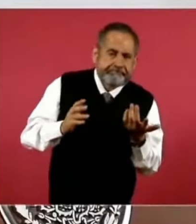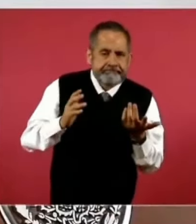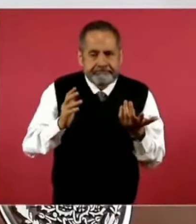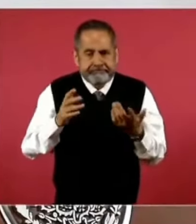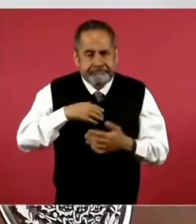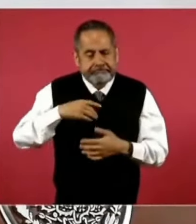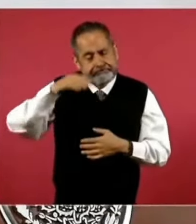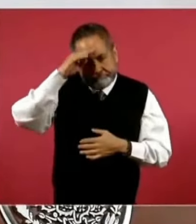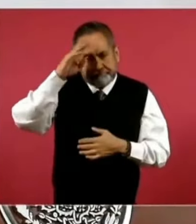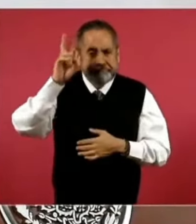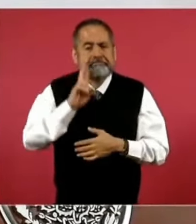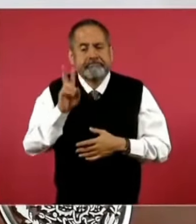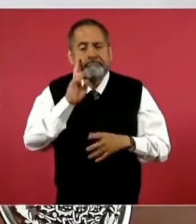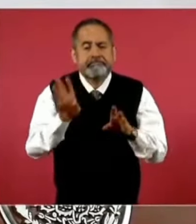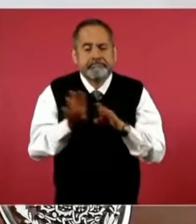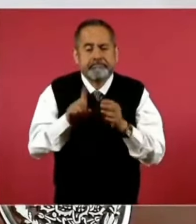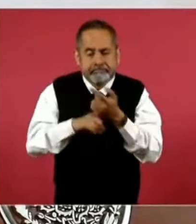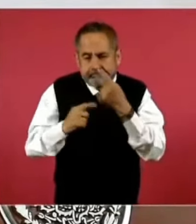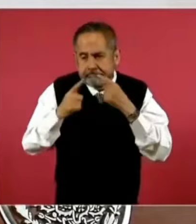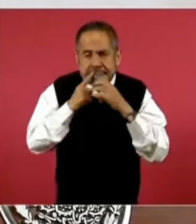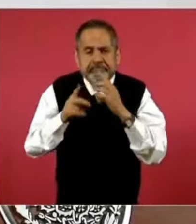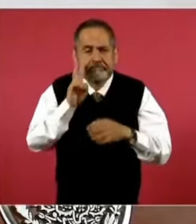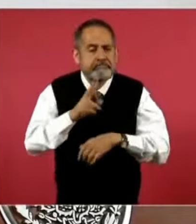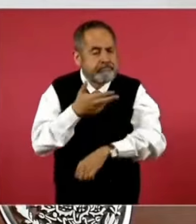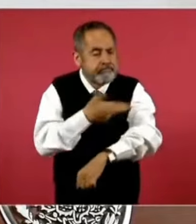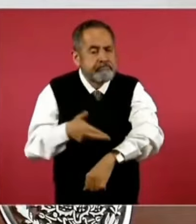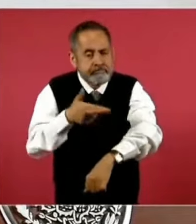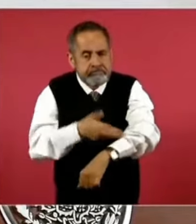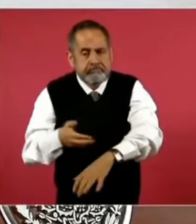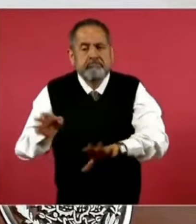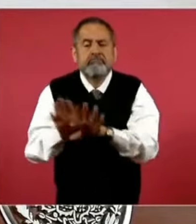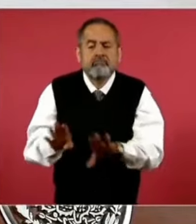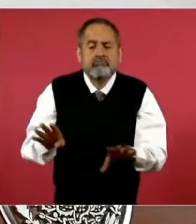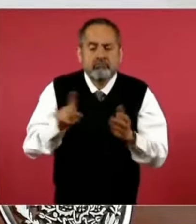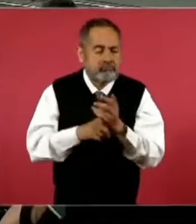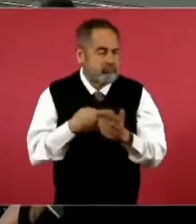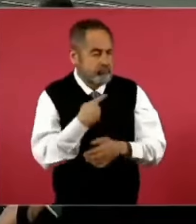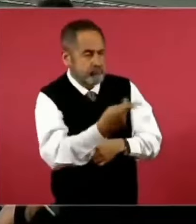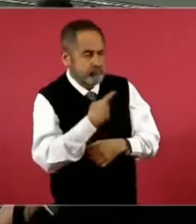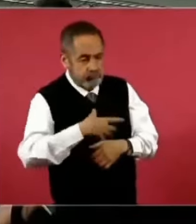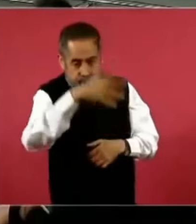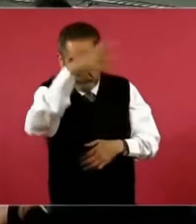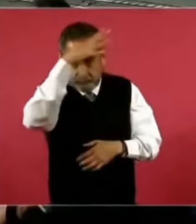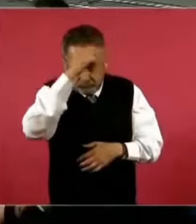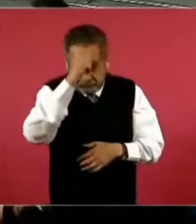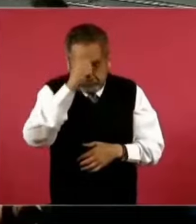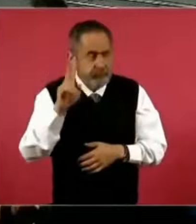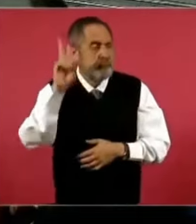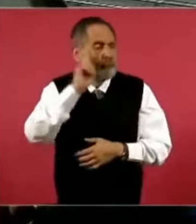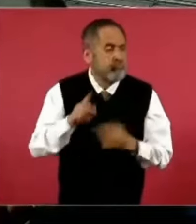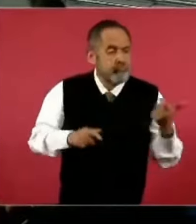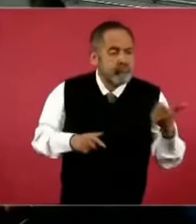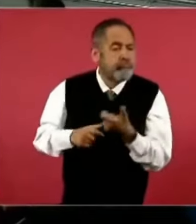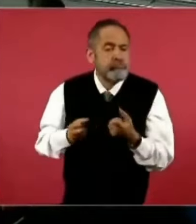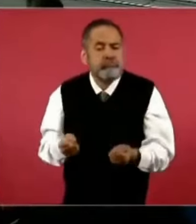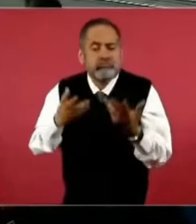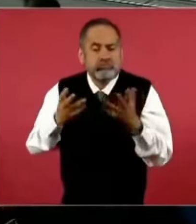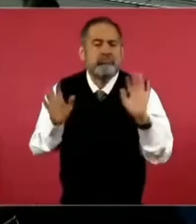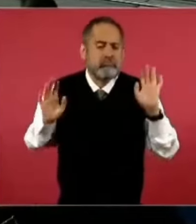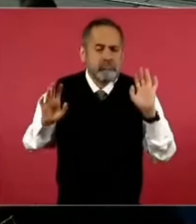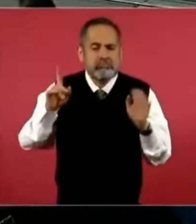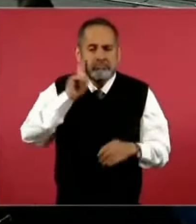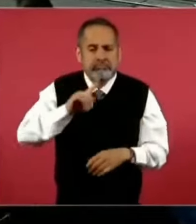que entonces buscaríamos la forma de llegar a un acuerdo, siempre